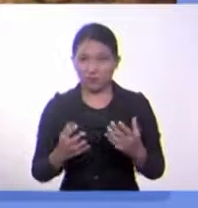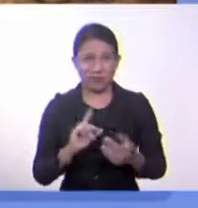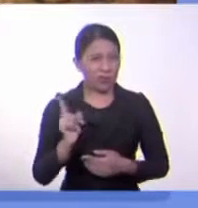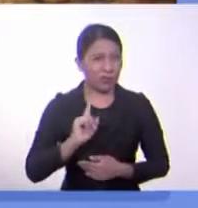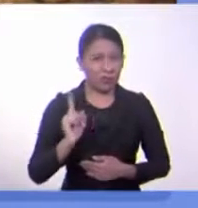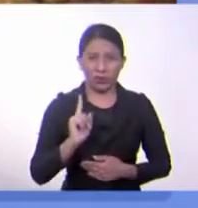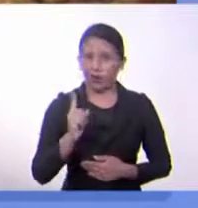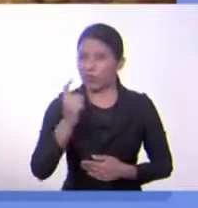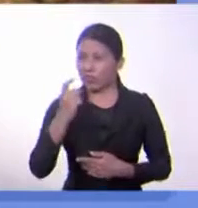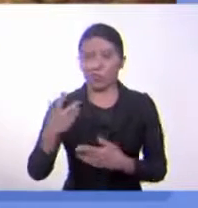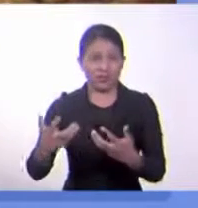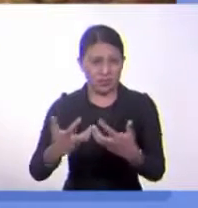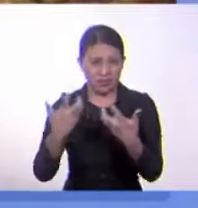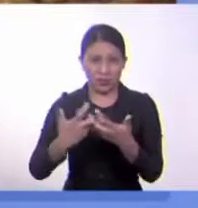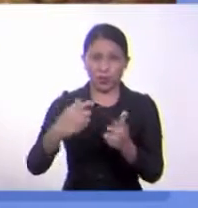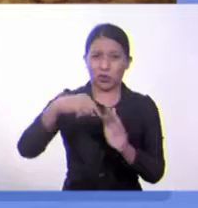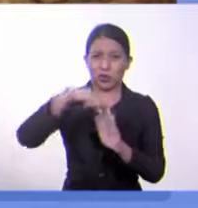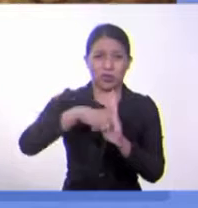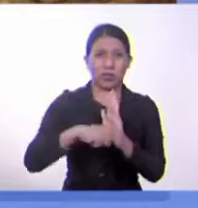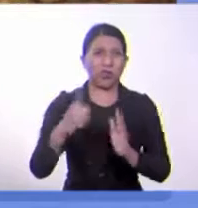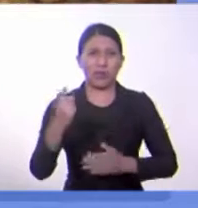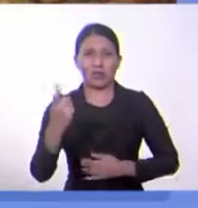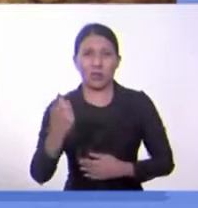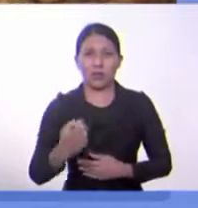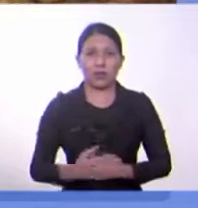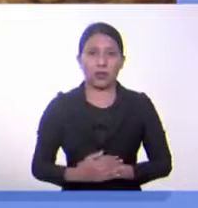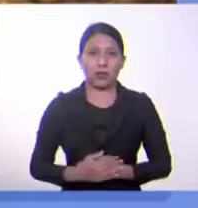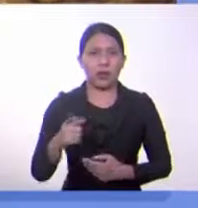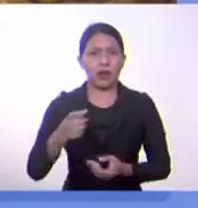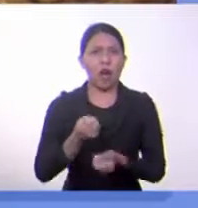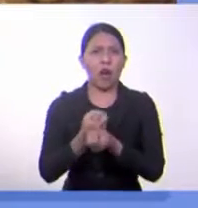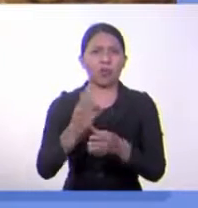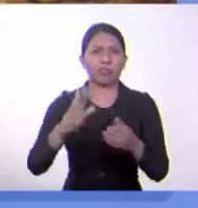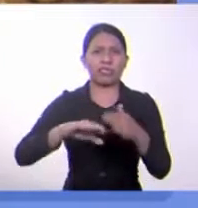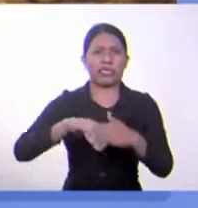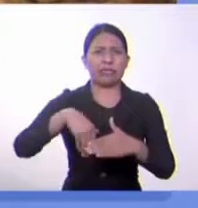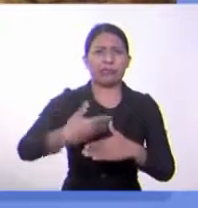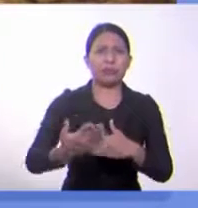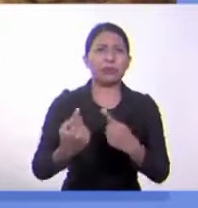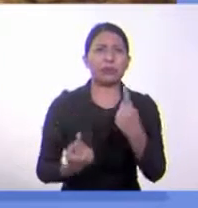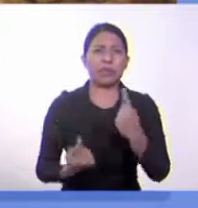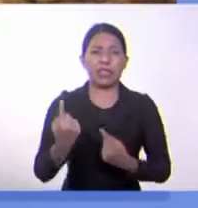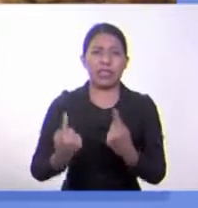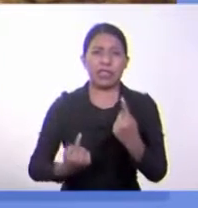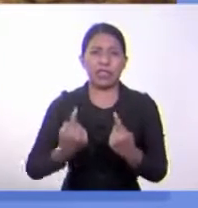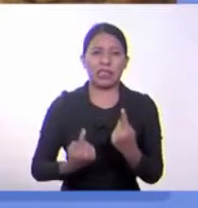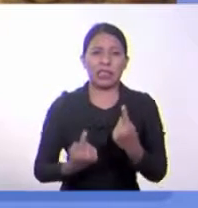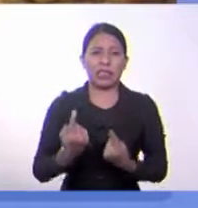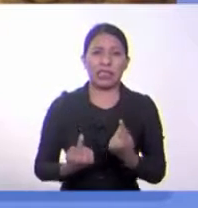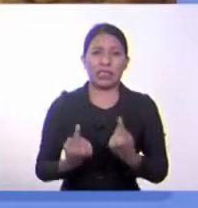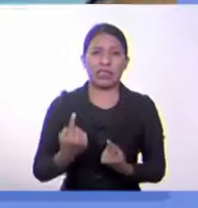estudiadas y tuvo como consecuencia desastrosa porque en 1838